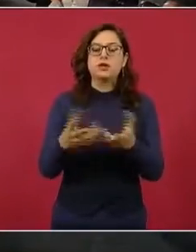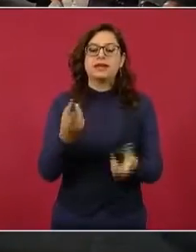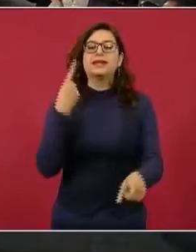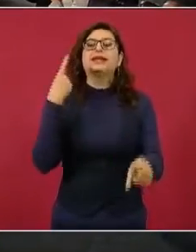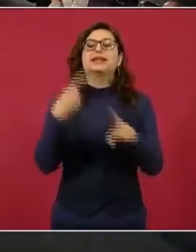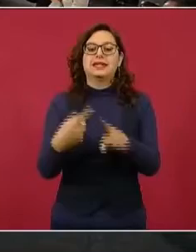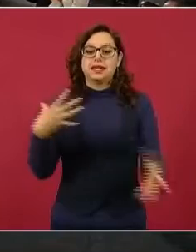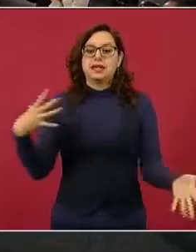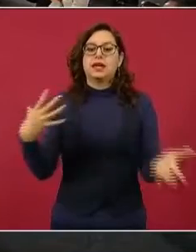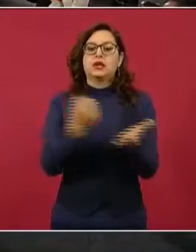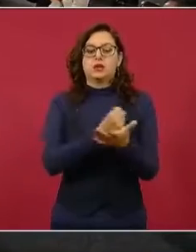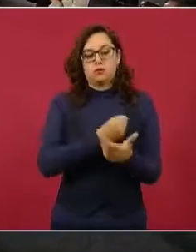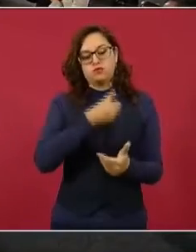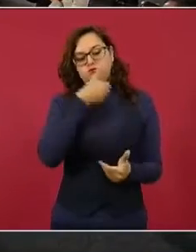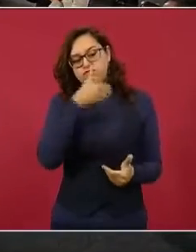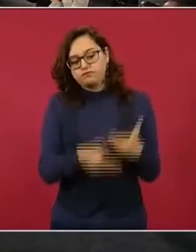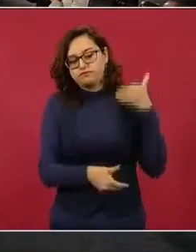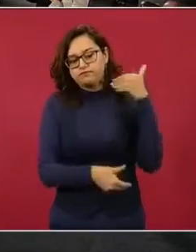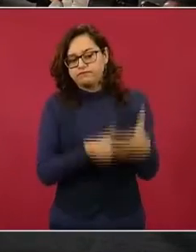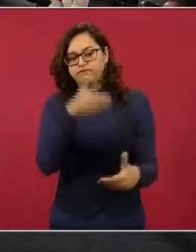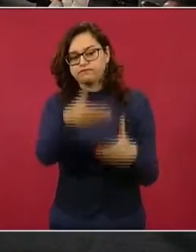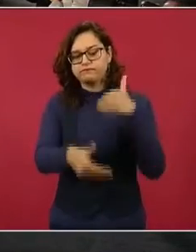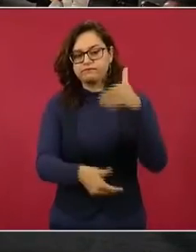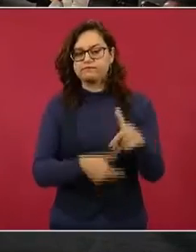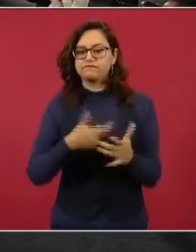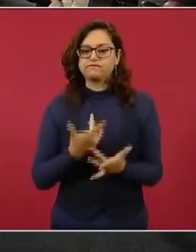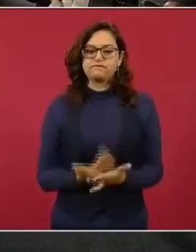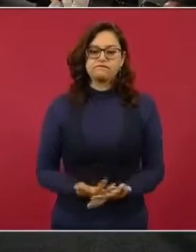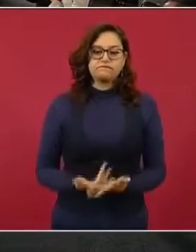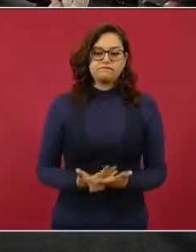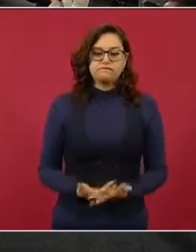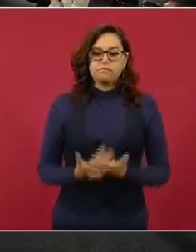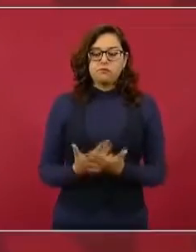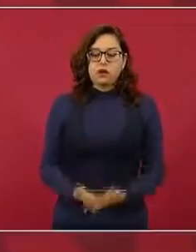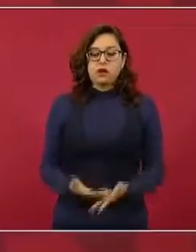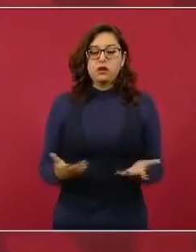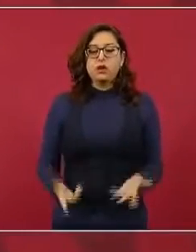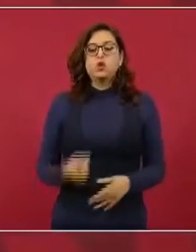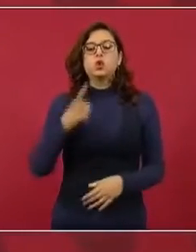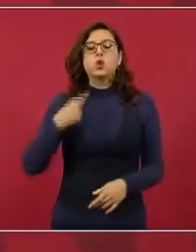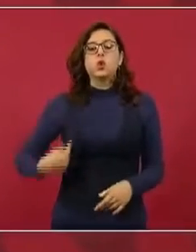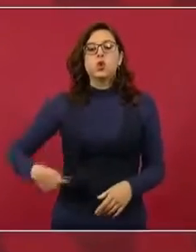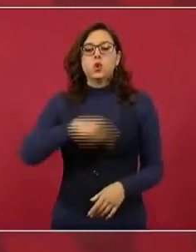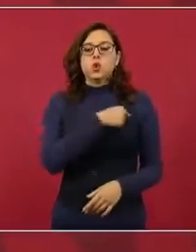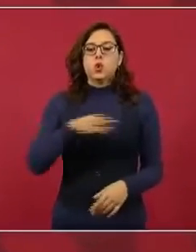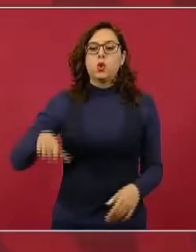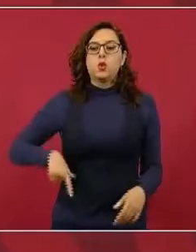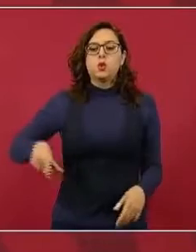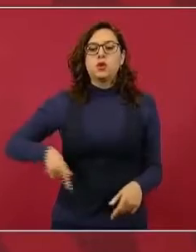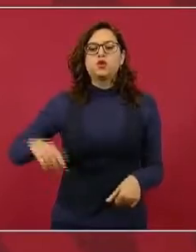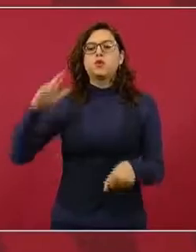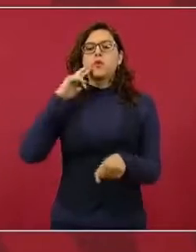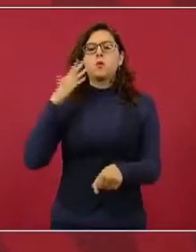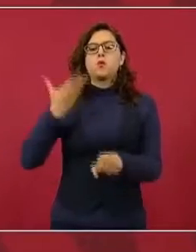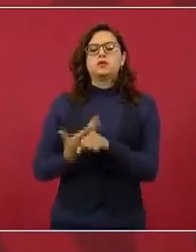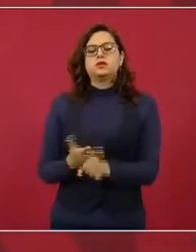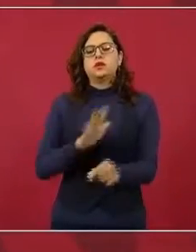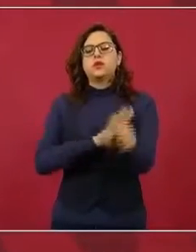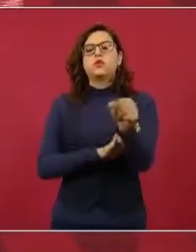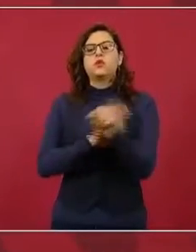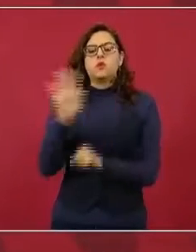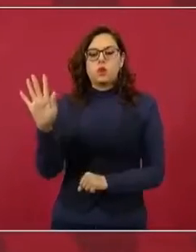aquí lo que garantizamos es que pudieran